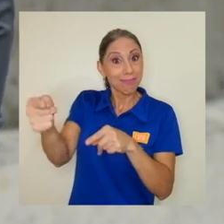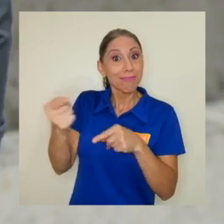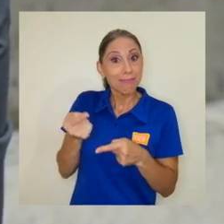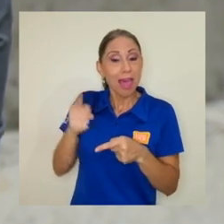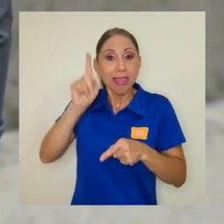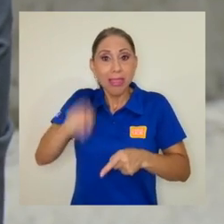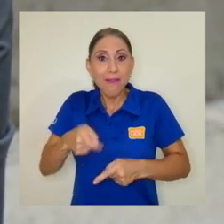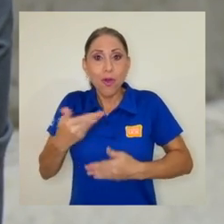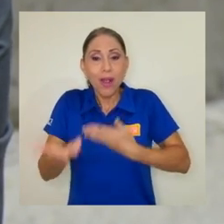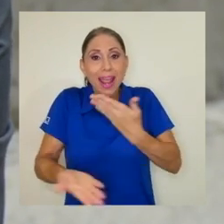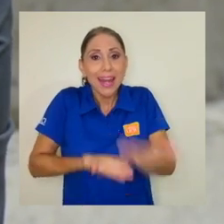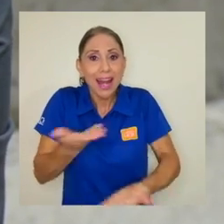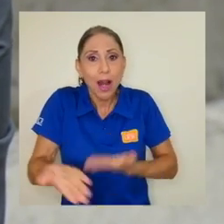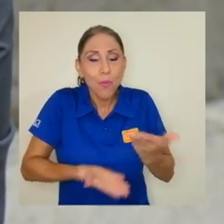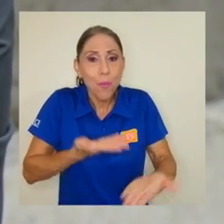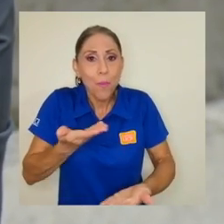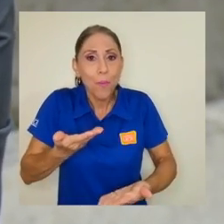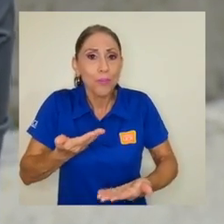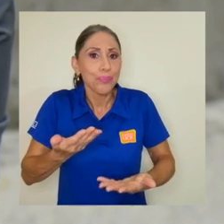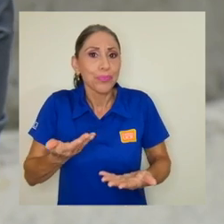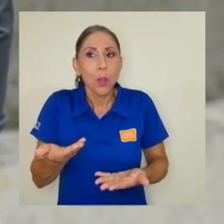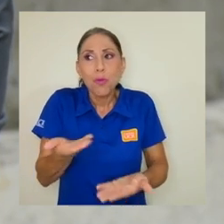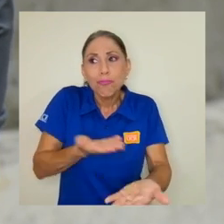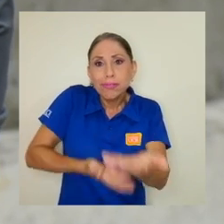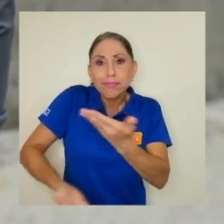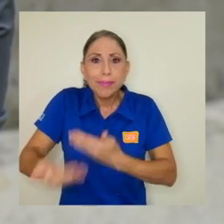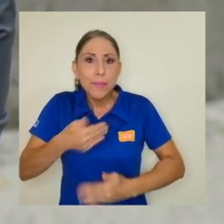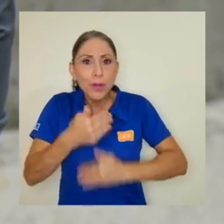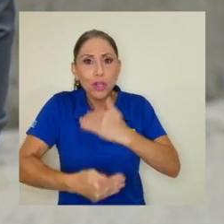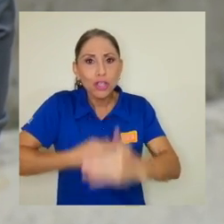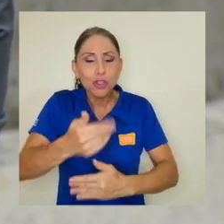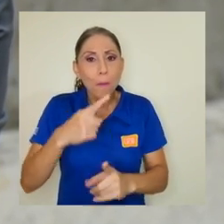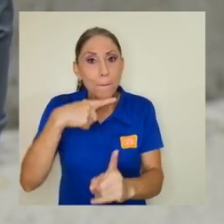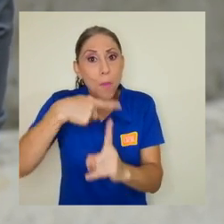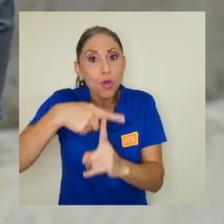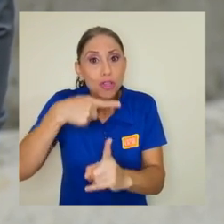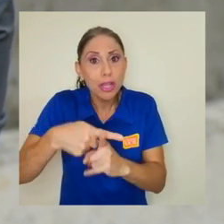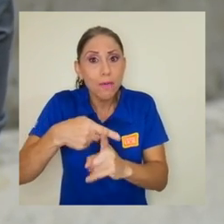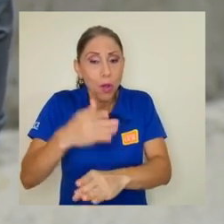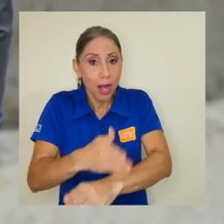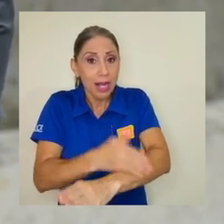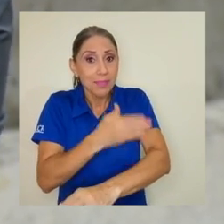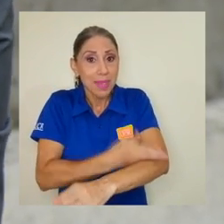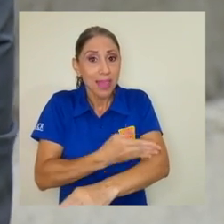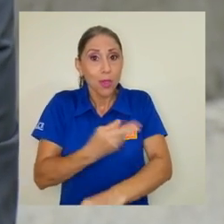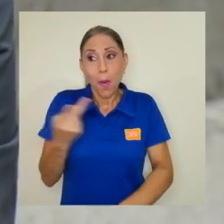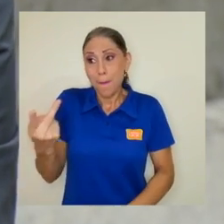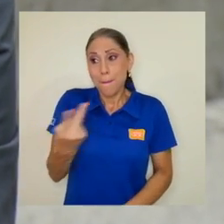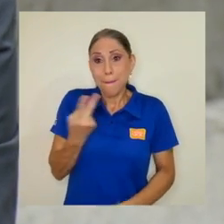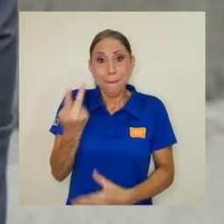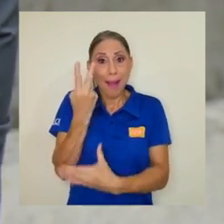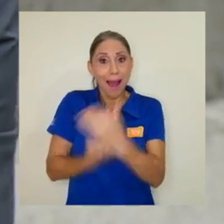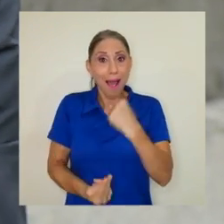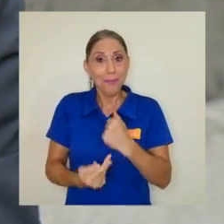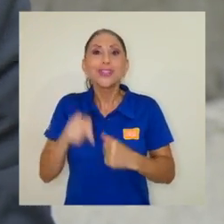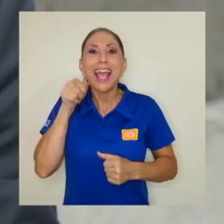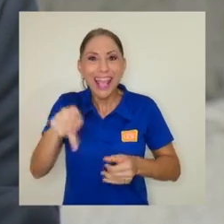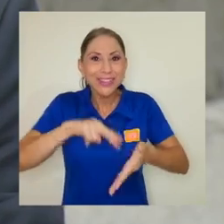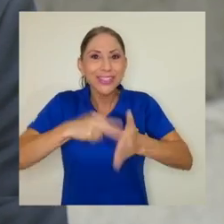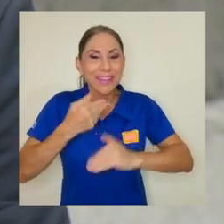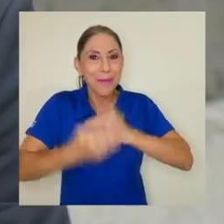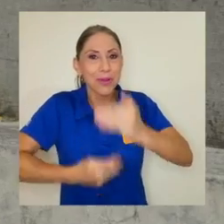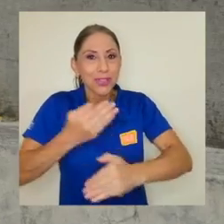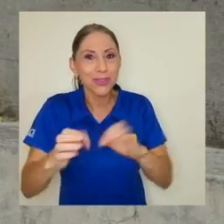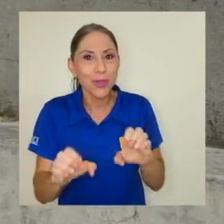y yo tengo que generar un proceso positivo de crecimiento para ambos, porque ese es el proceso